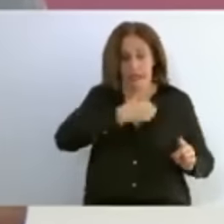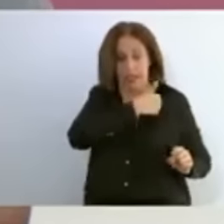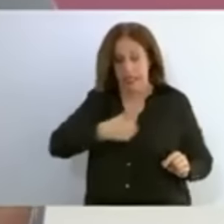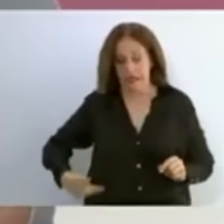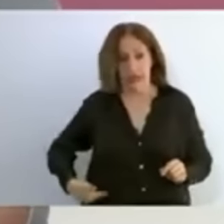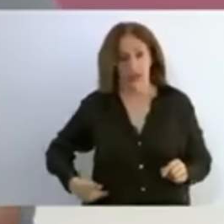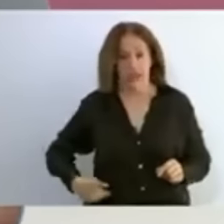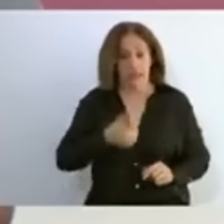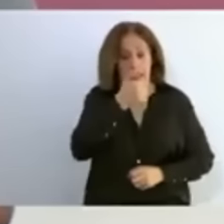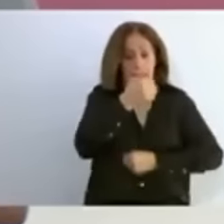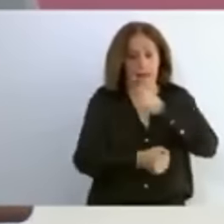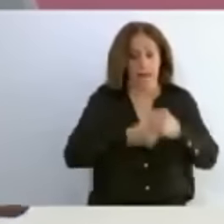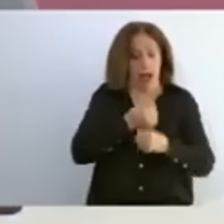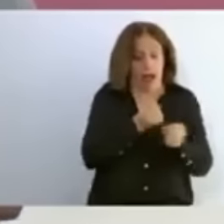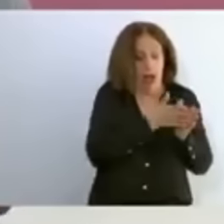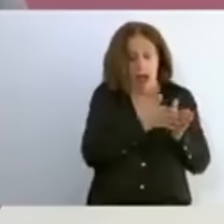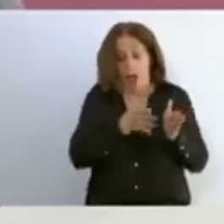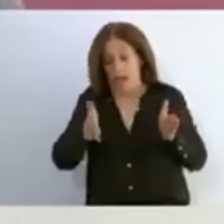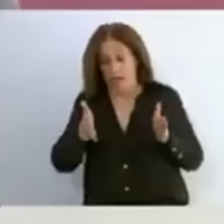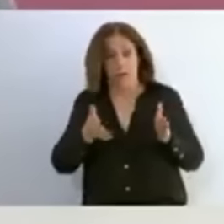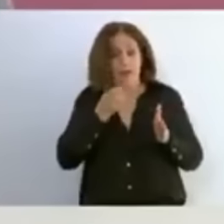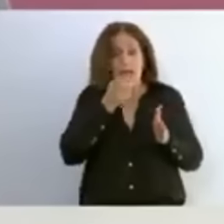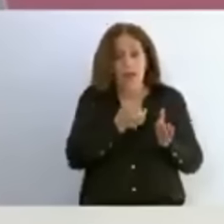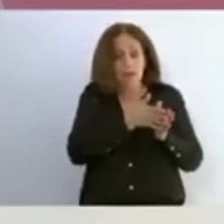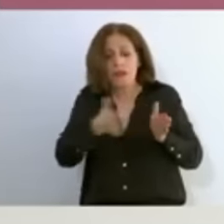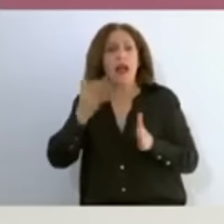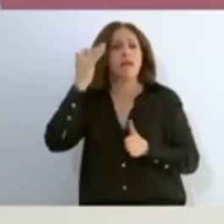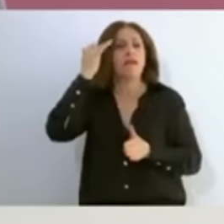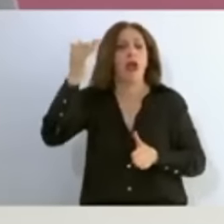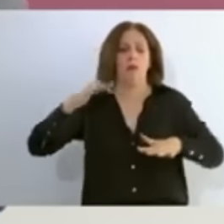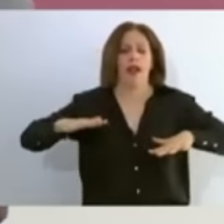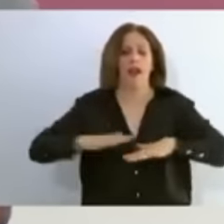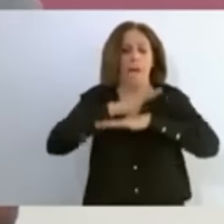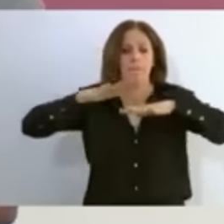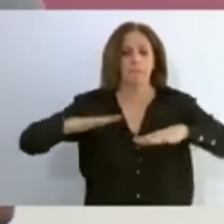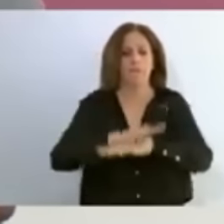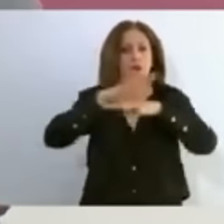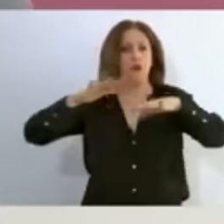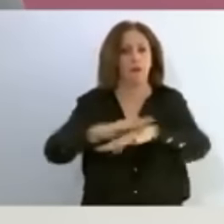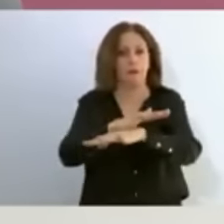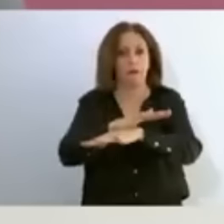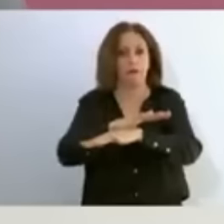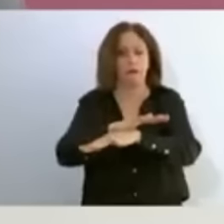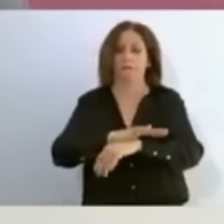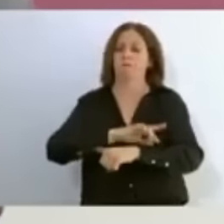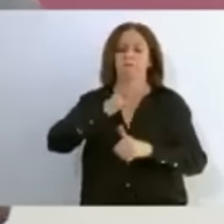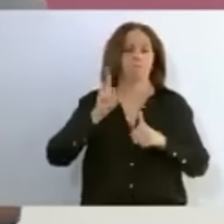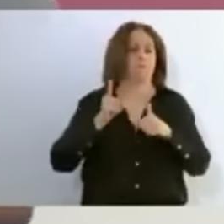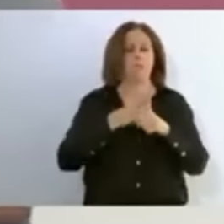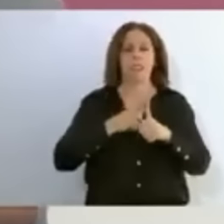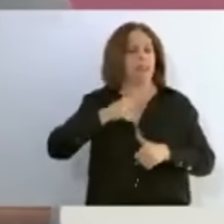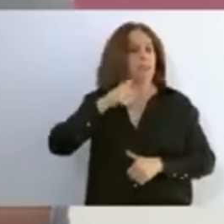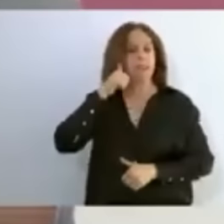únicamente una época de cambios, fue fundamentalmente un cambio de época, que se